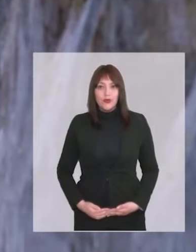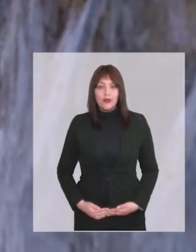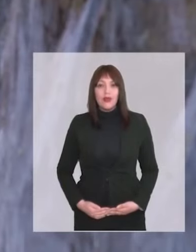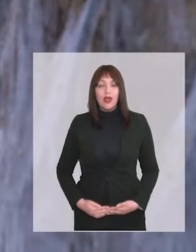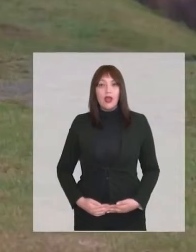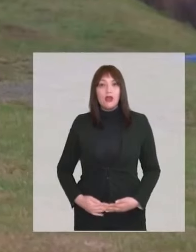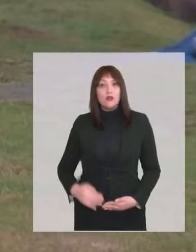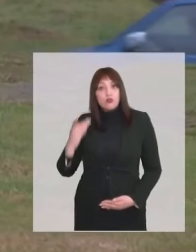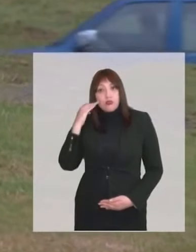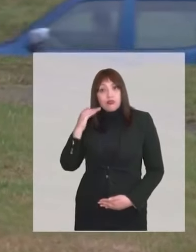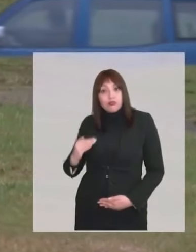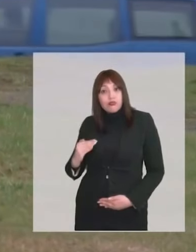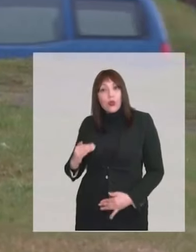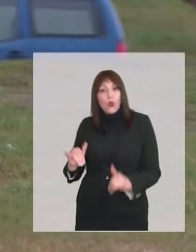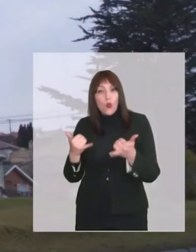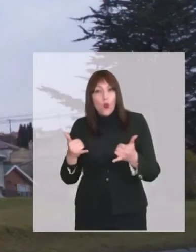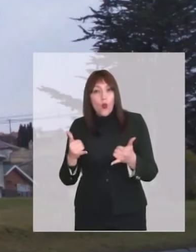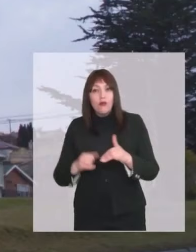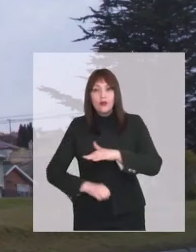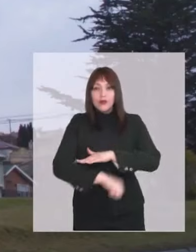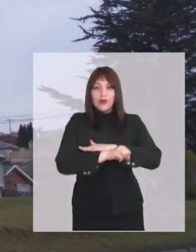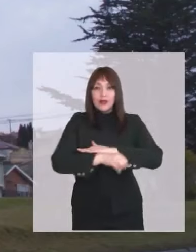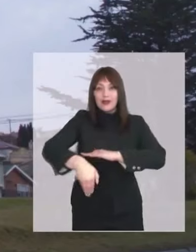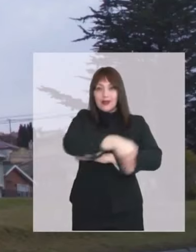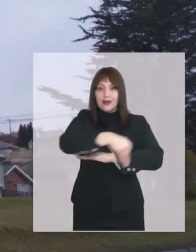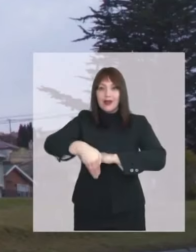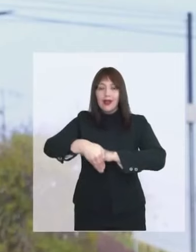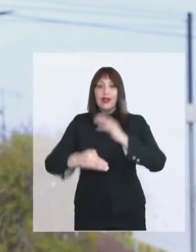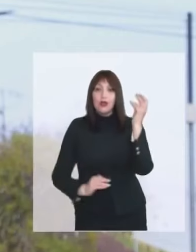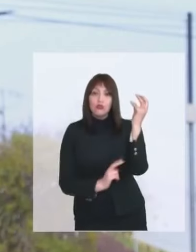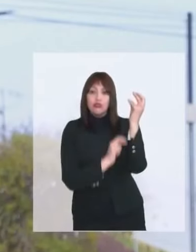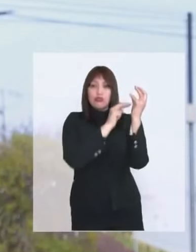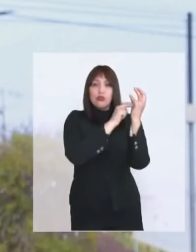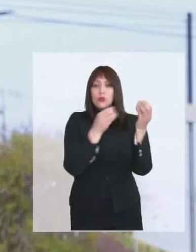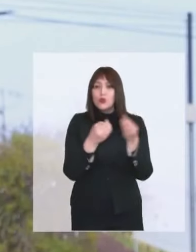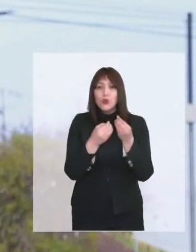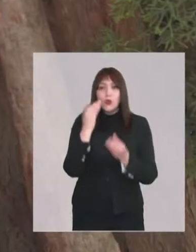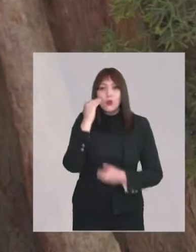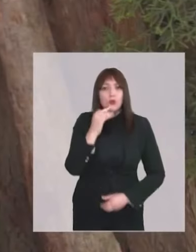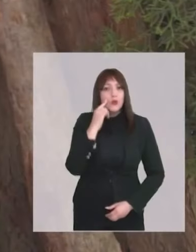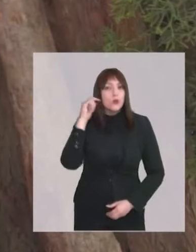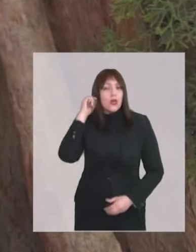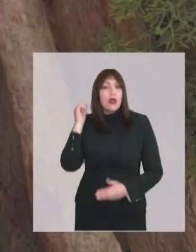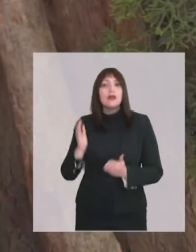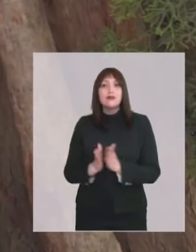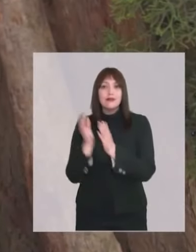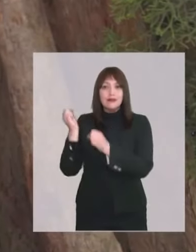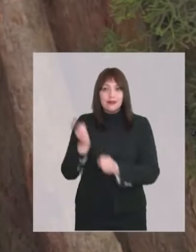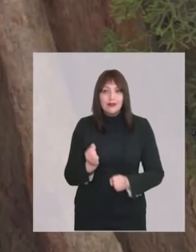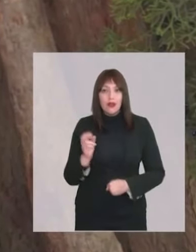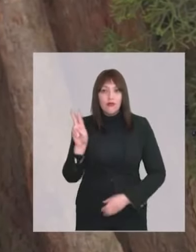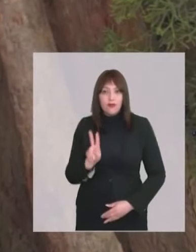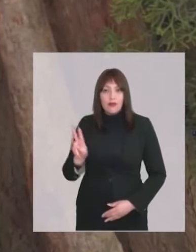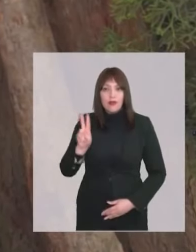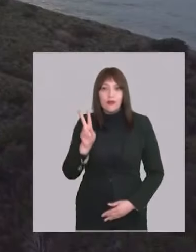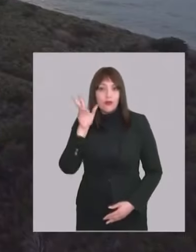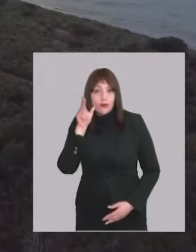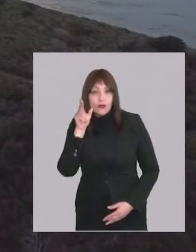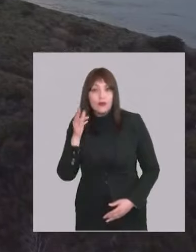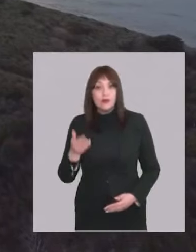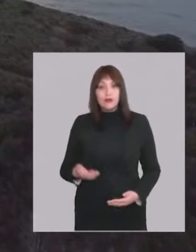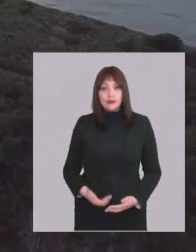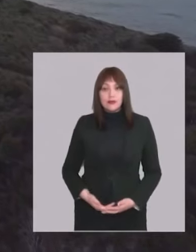Fui un cabro chico que jugaba la pelota en la calle, que se subía a los árboles, como tantos otros niños y niñas en San Miguel, Valdivia o Tocopilla.